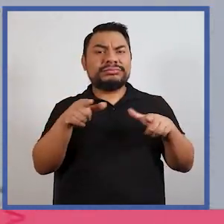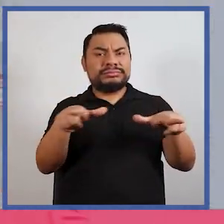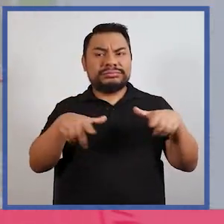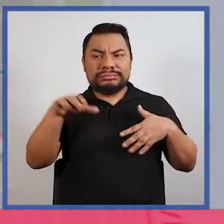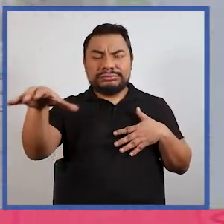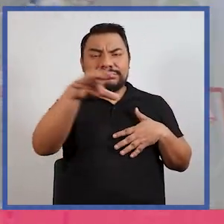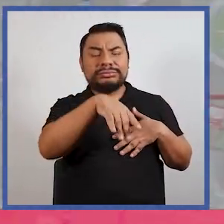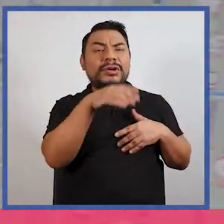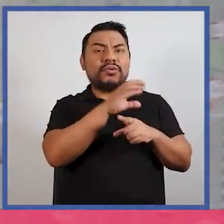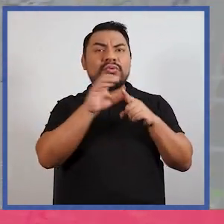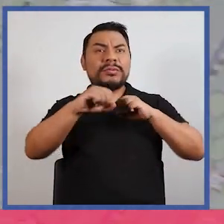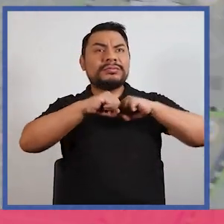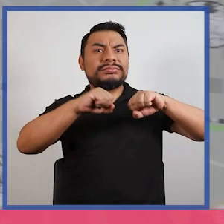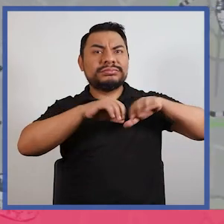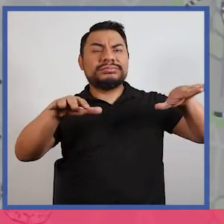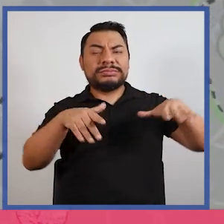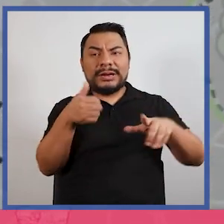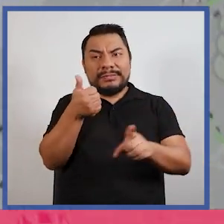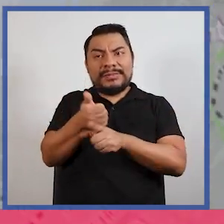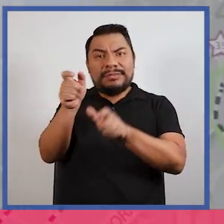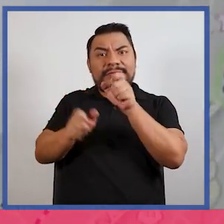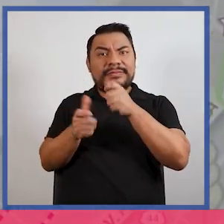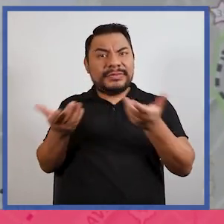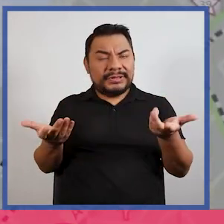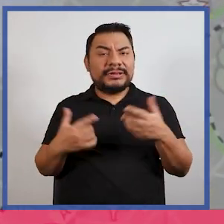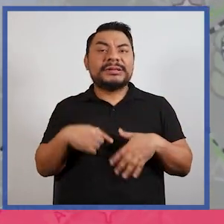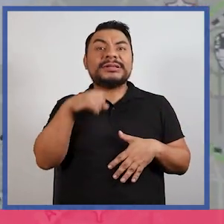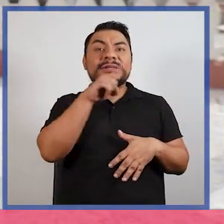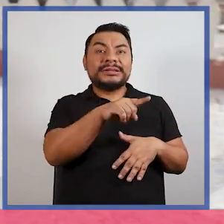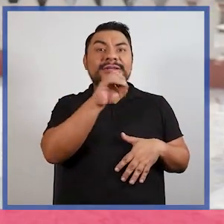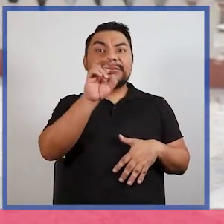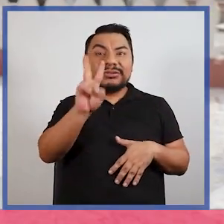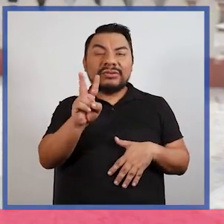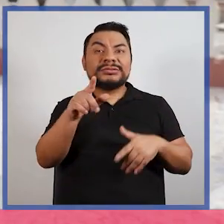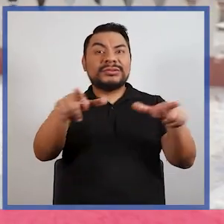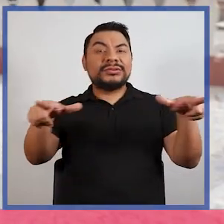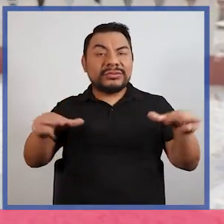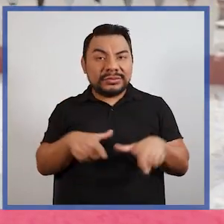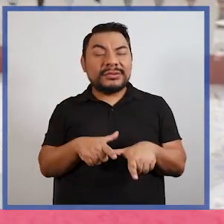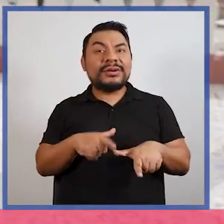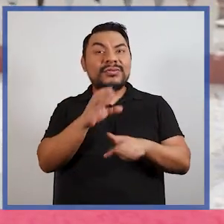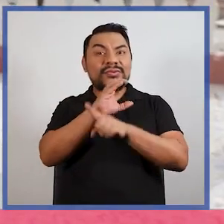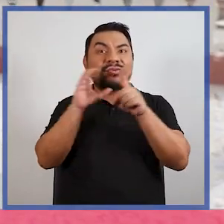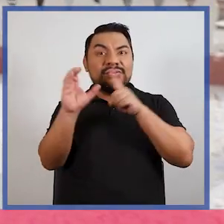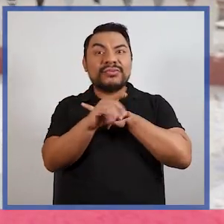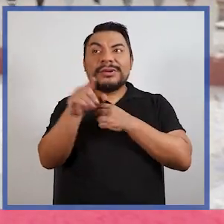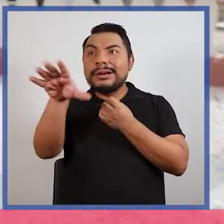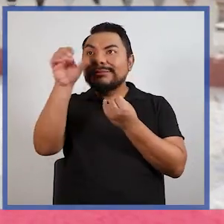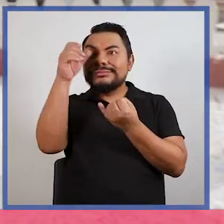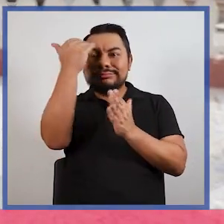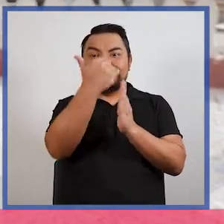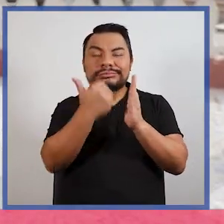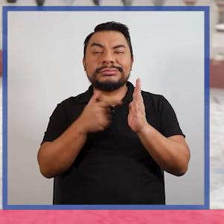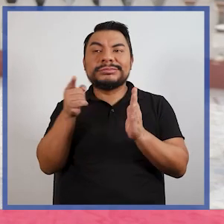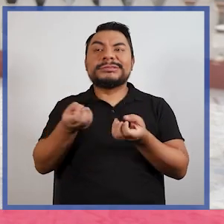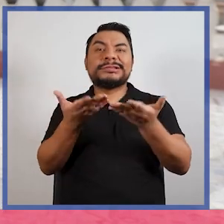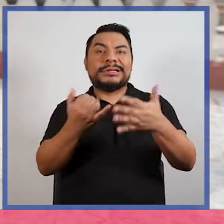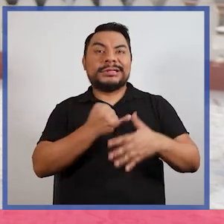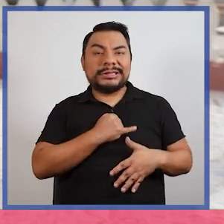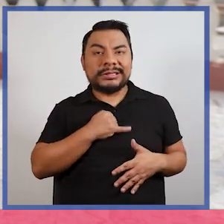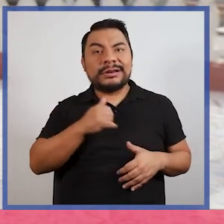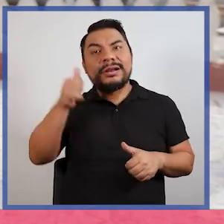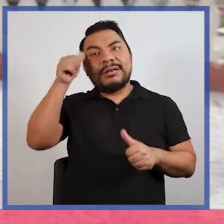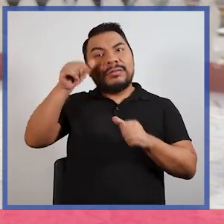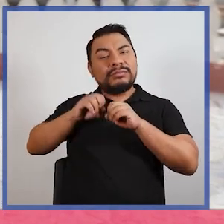espacios e iniciativas culturales realizadas por la misma gente. 112 espacios culturales mapeados que generan identidad,